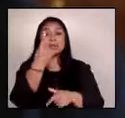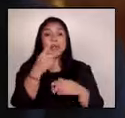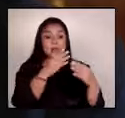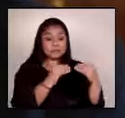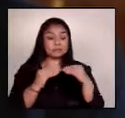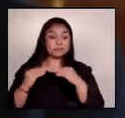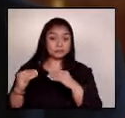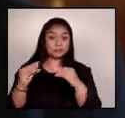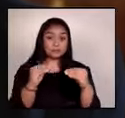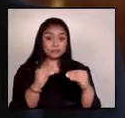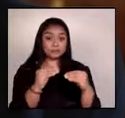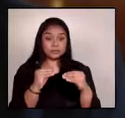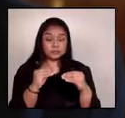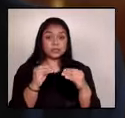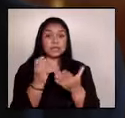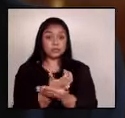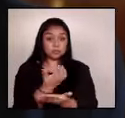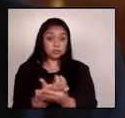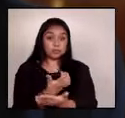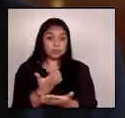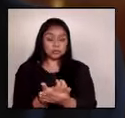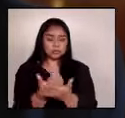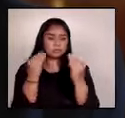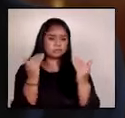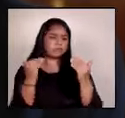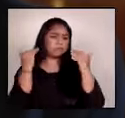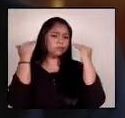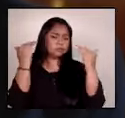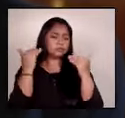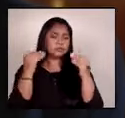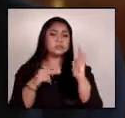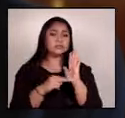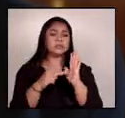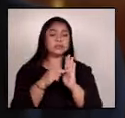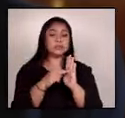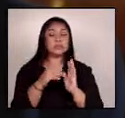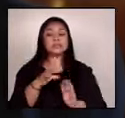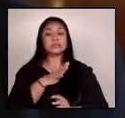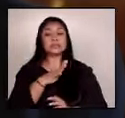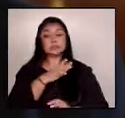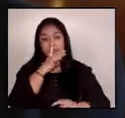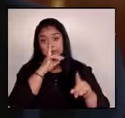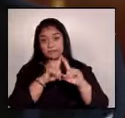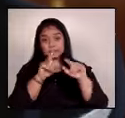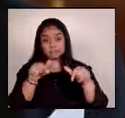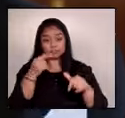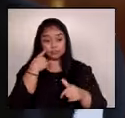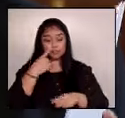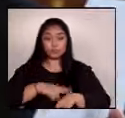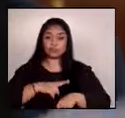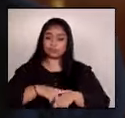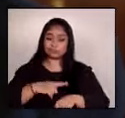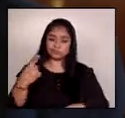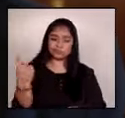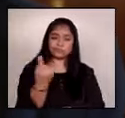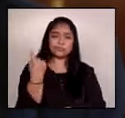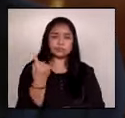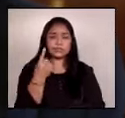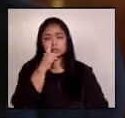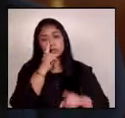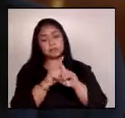económico de alto nivel viene entonces en un momento propicio y es una